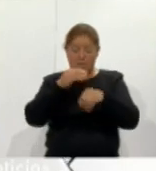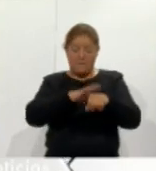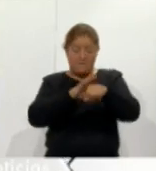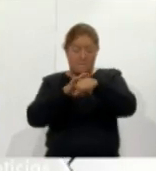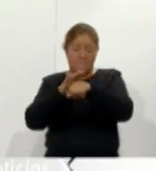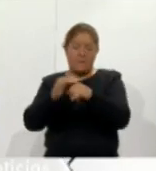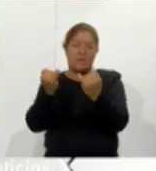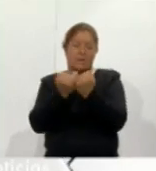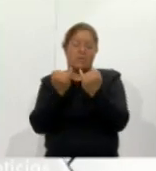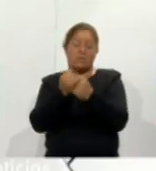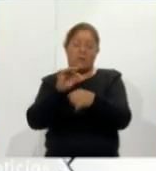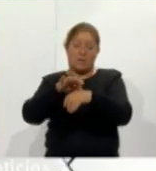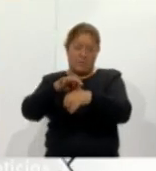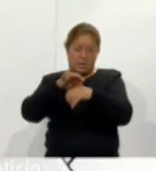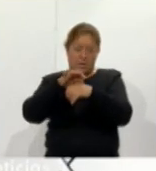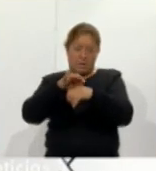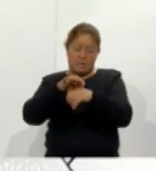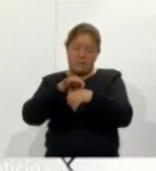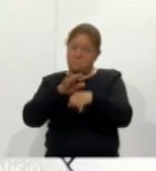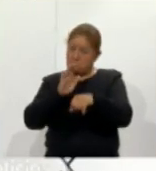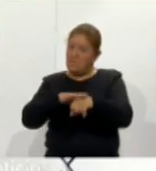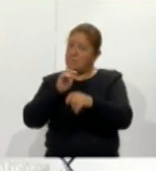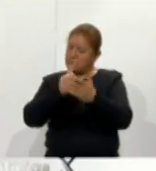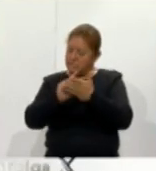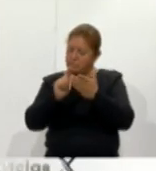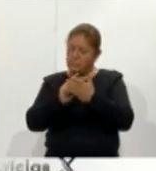de productos cárnicos